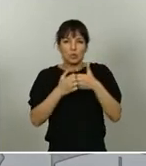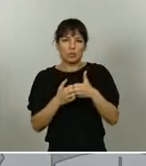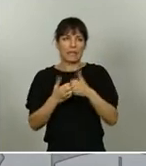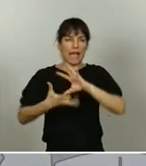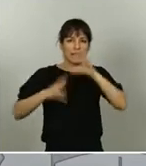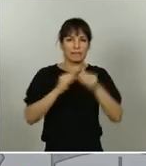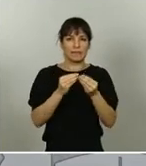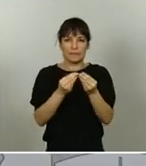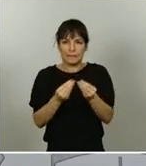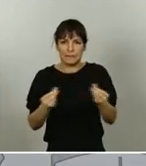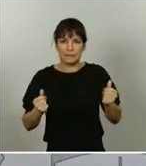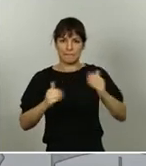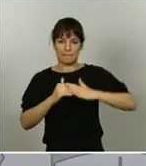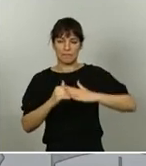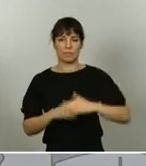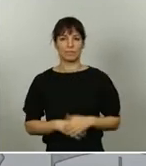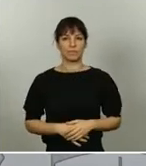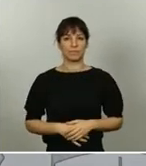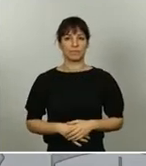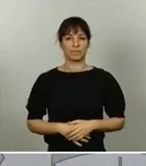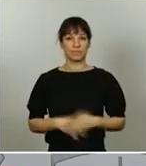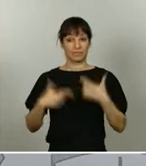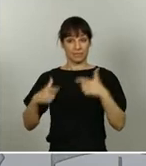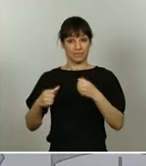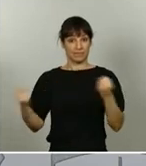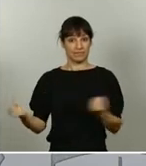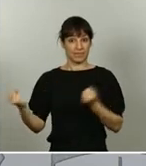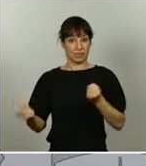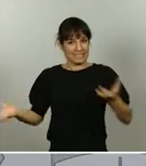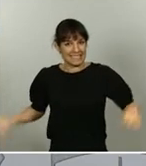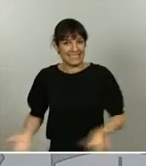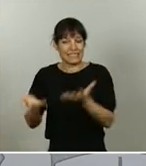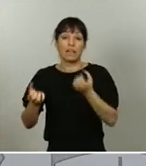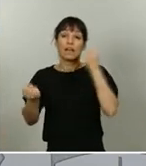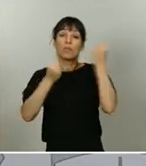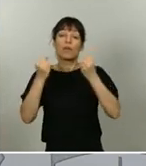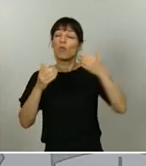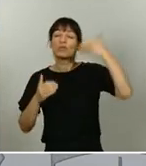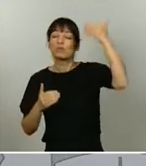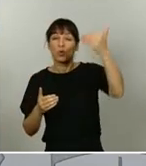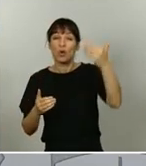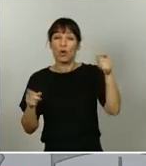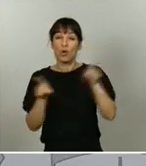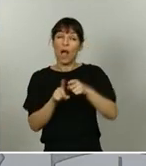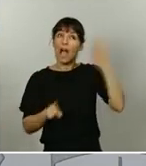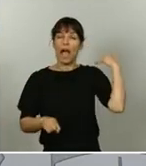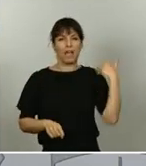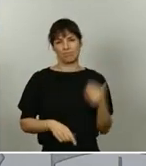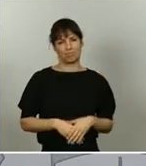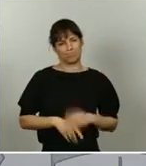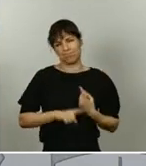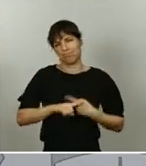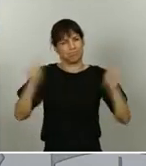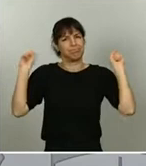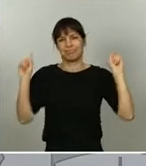el impulso del sector de la automoción y los vehículos del futuro se parecerán muy poco a los del pasado en lo que se refiere a la